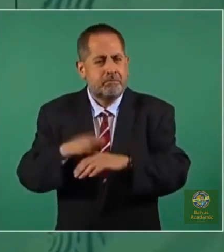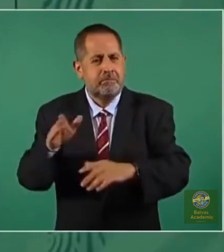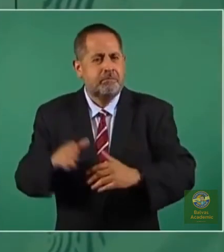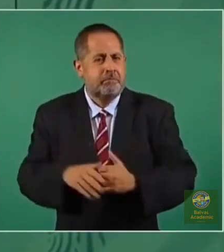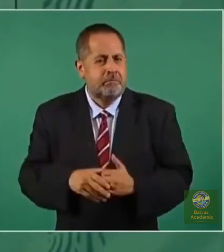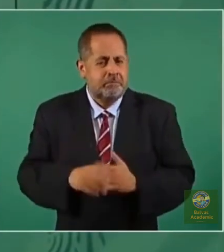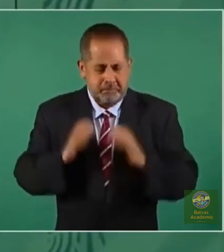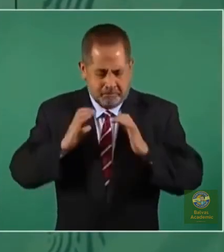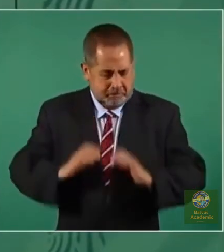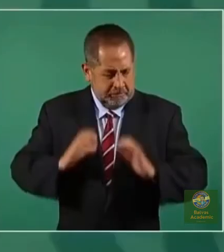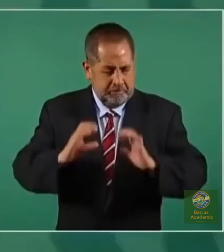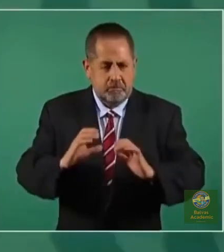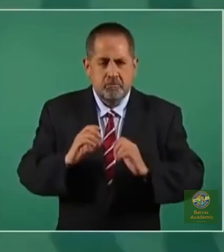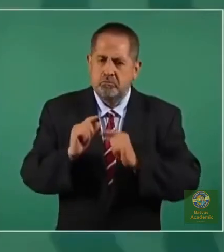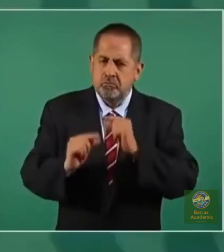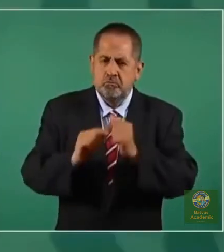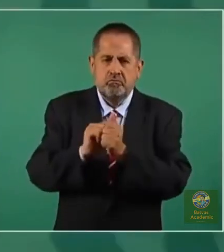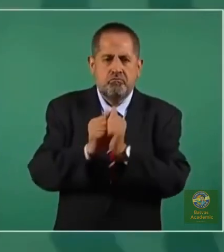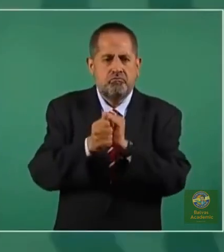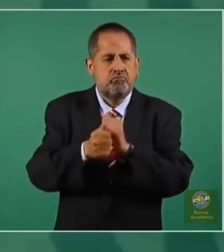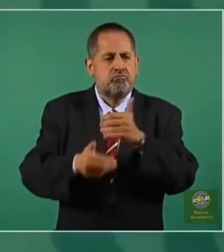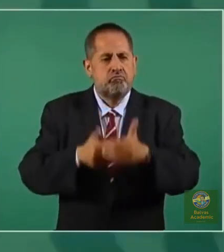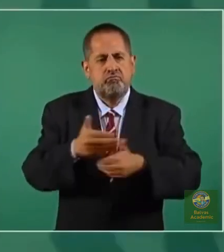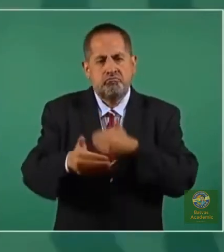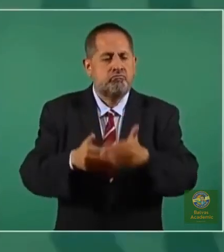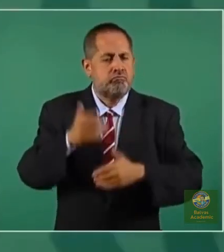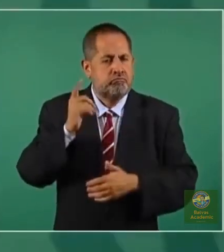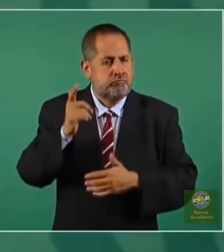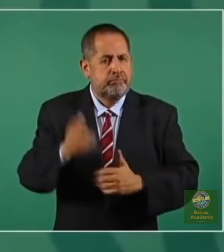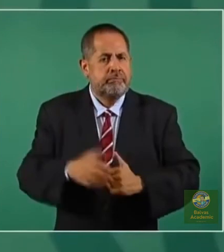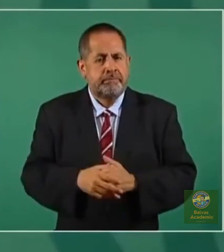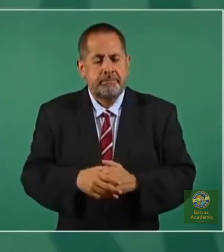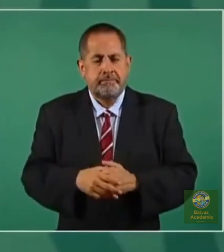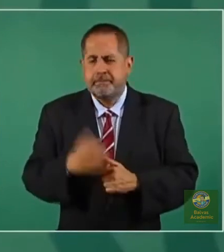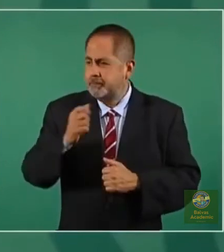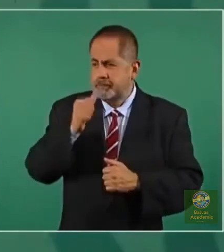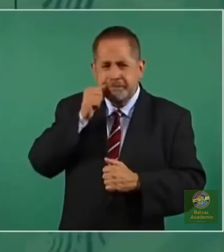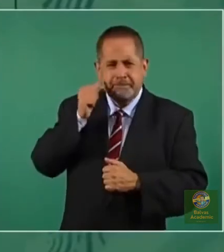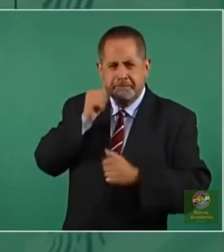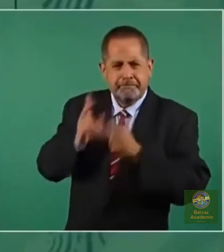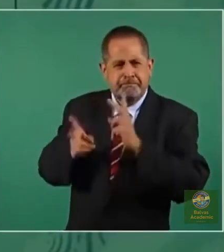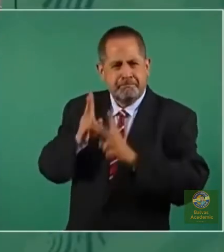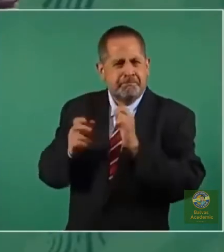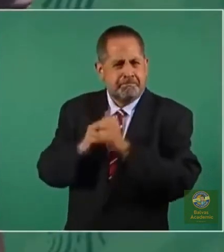Son procesos y eso lo hablábamos ayer,